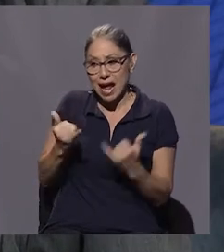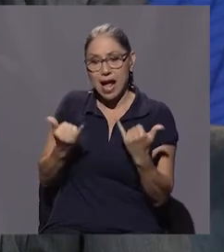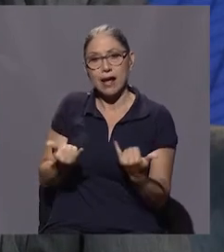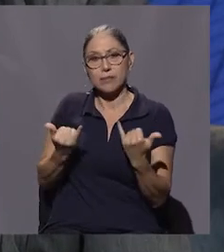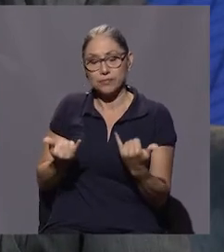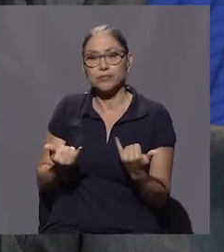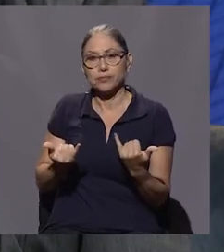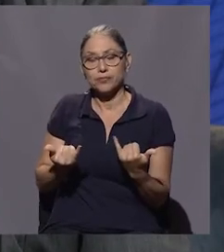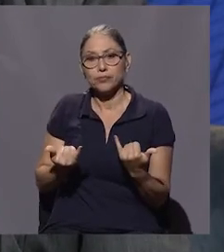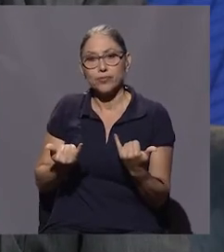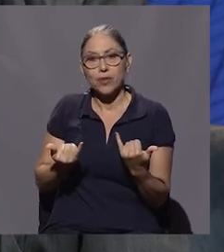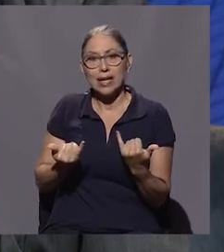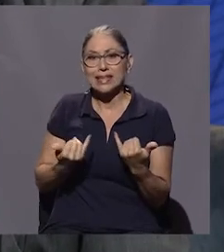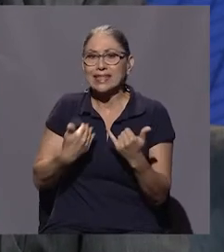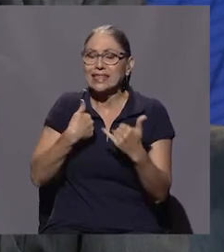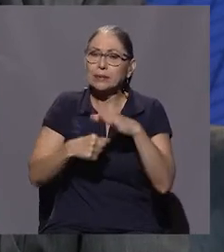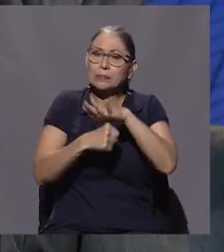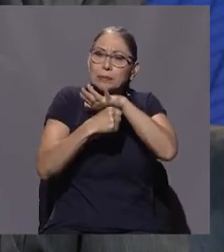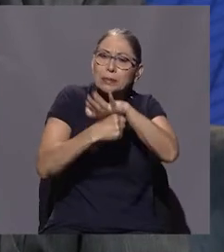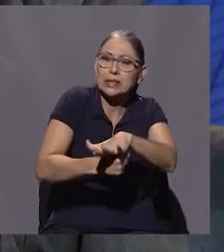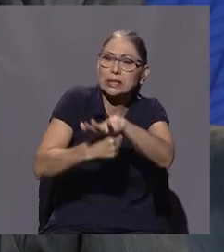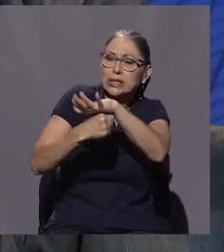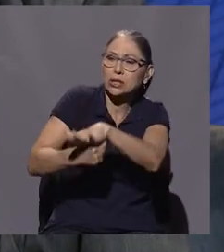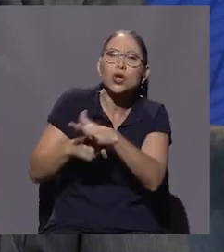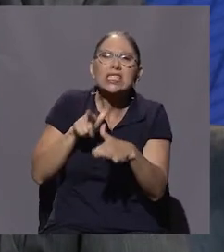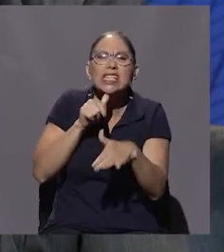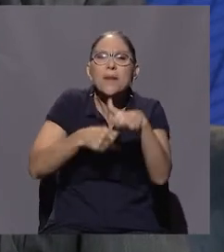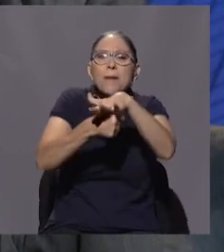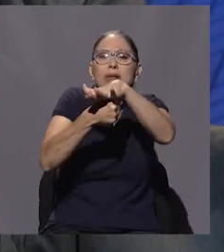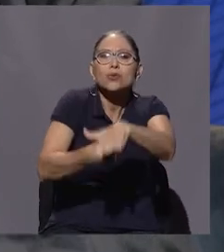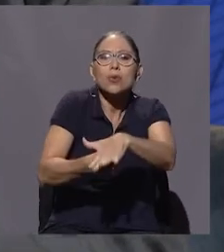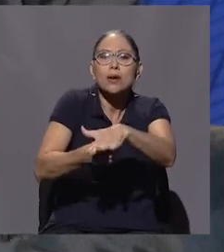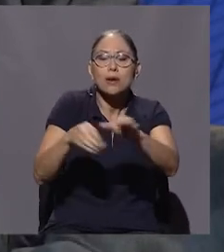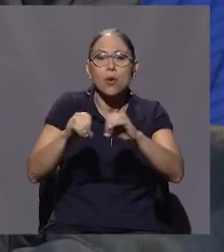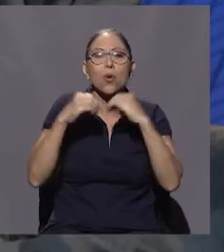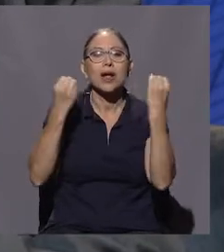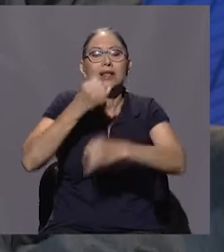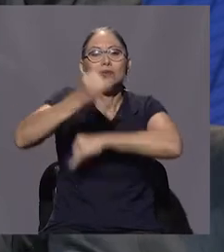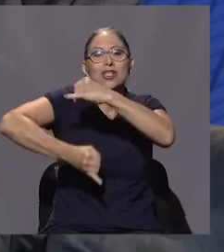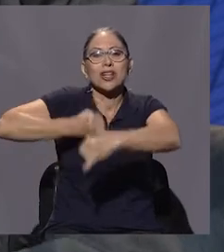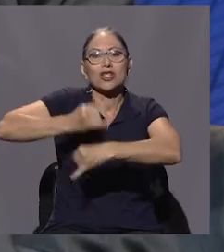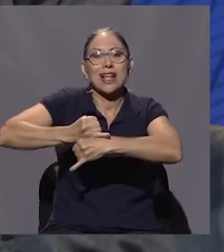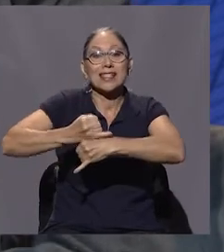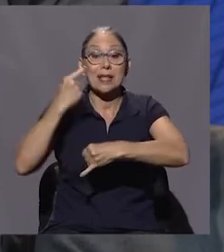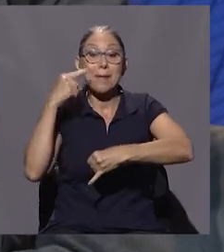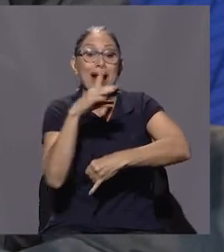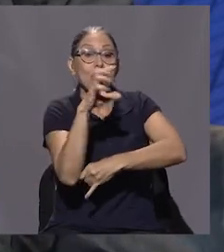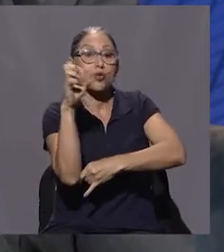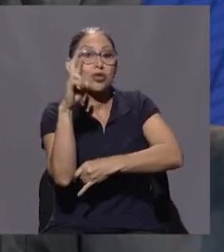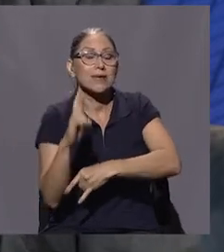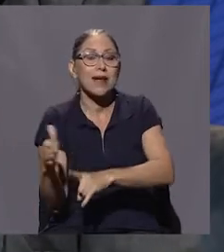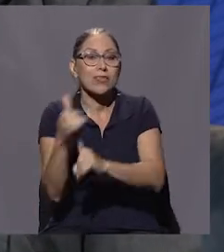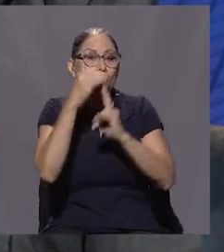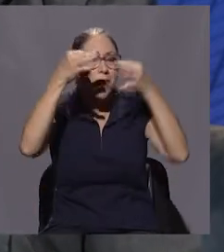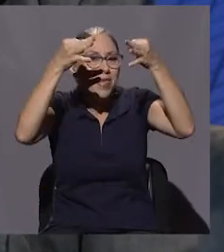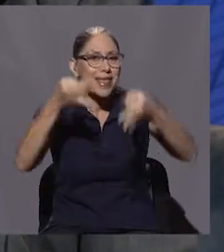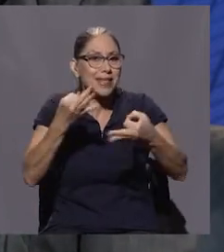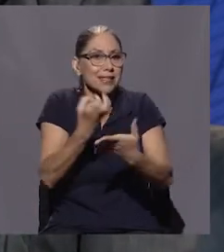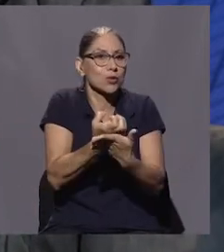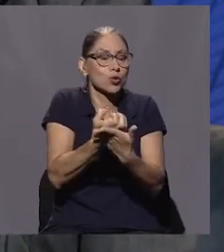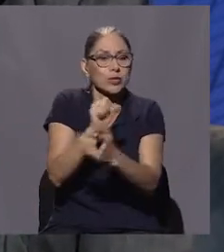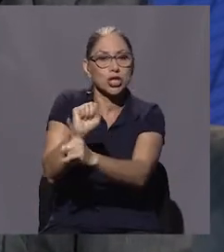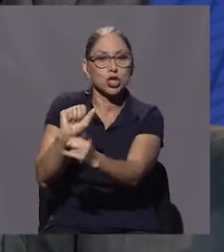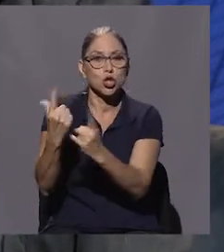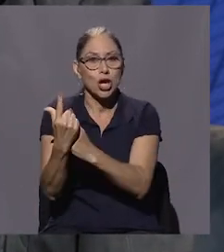sometida a las presiones de organismos internacionales para tomar medidas económicas y sociales que si usted